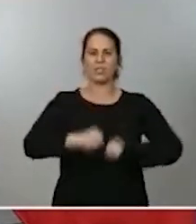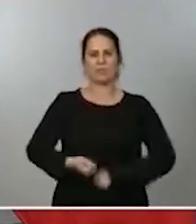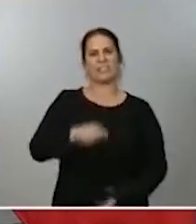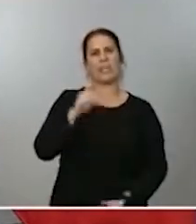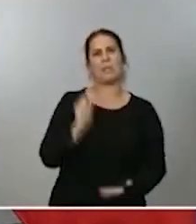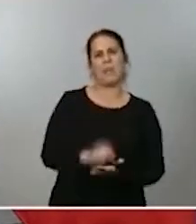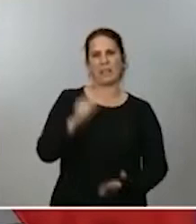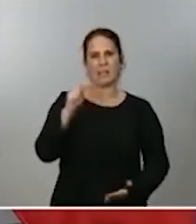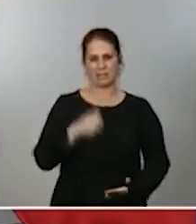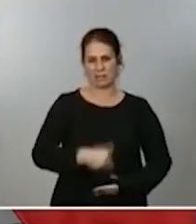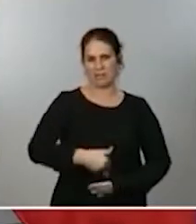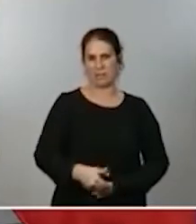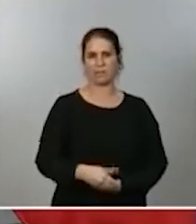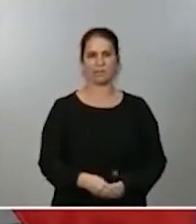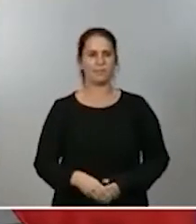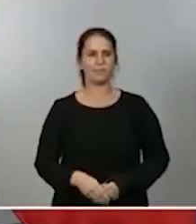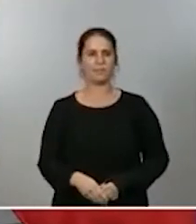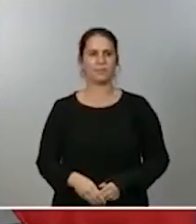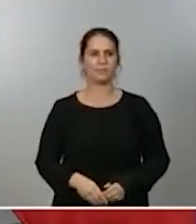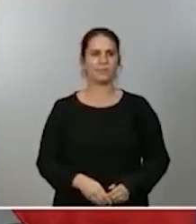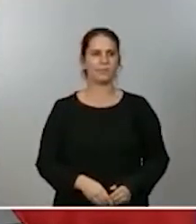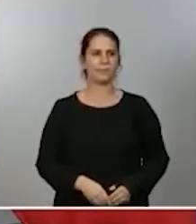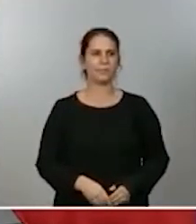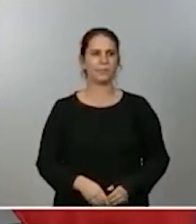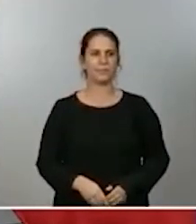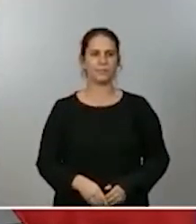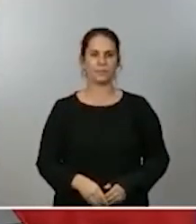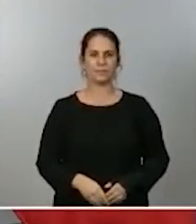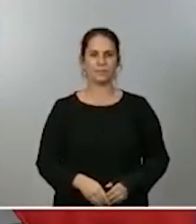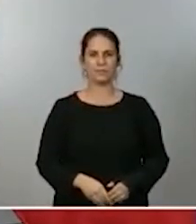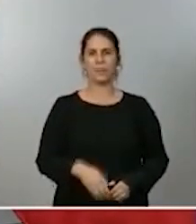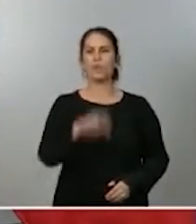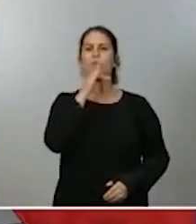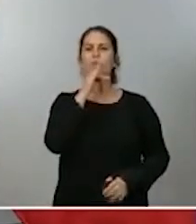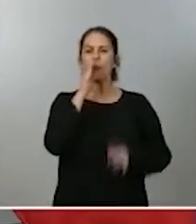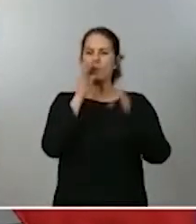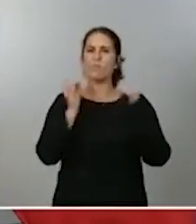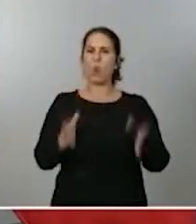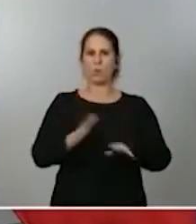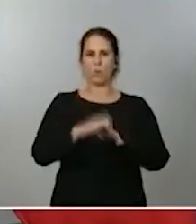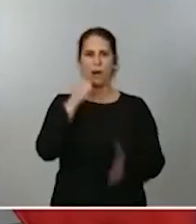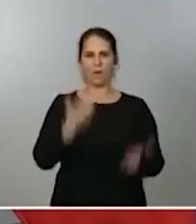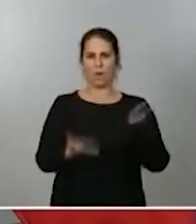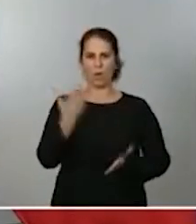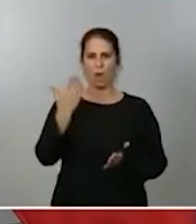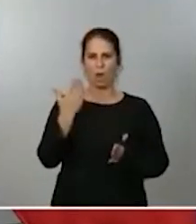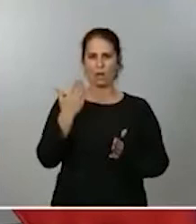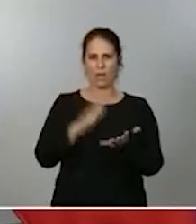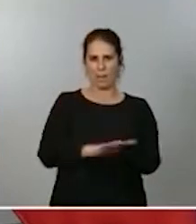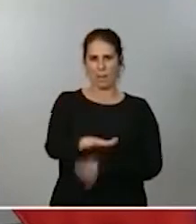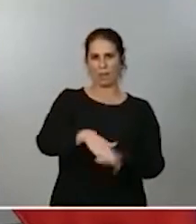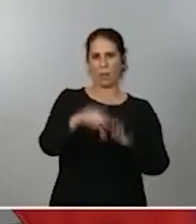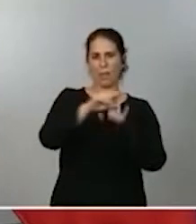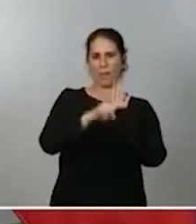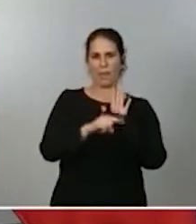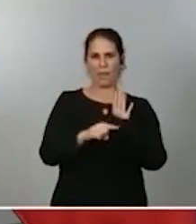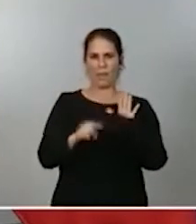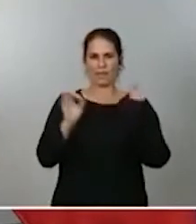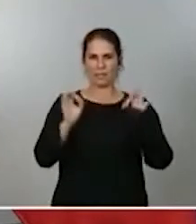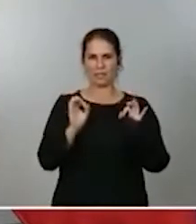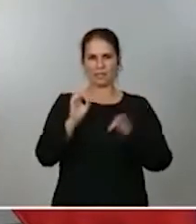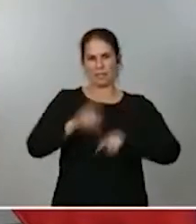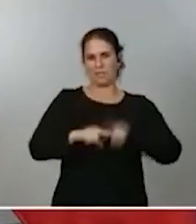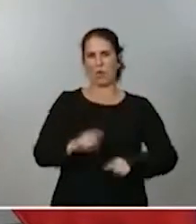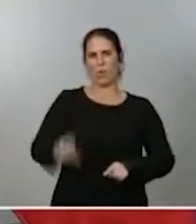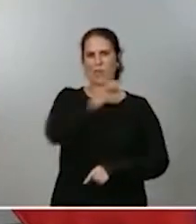Si bien, como decía, aún es pronto para evaluar el impacto de las medidas que las comunidades han ido adoptando en los últimos